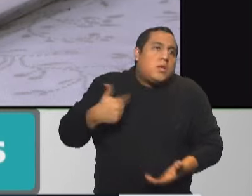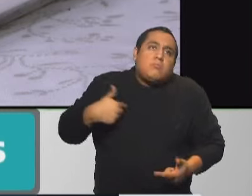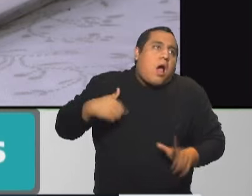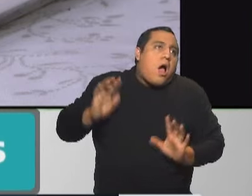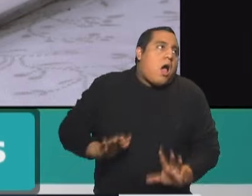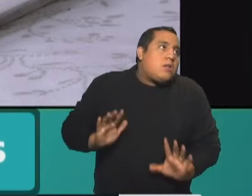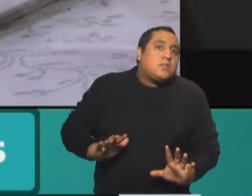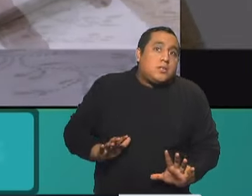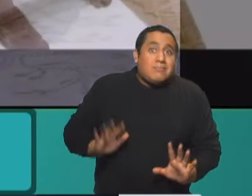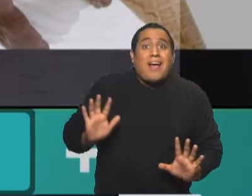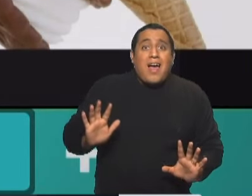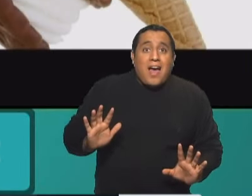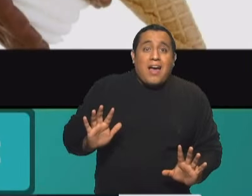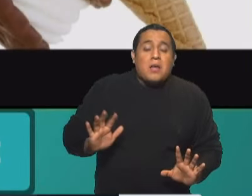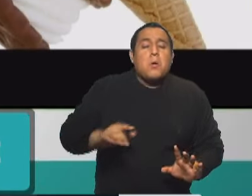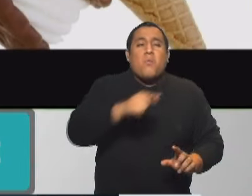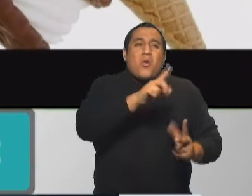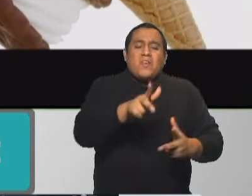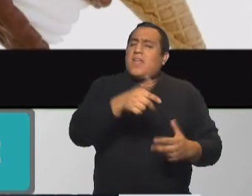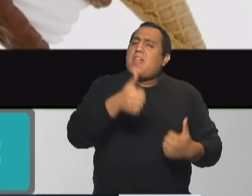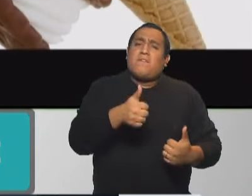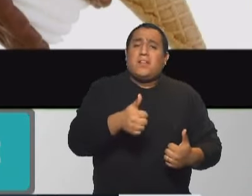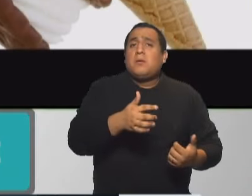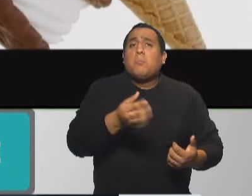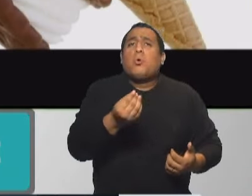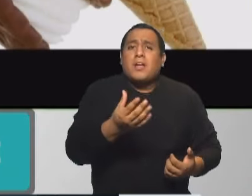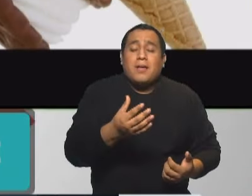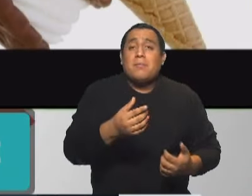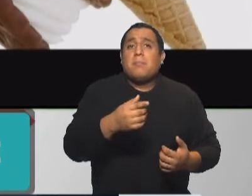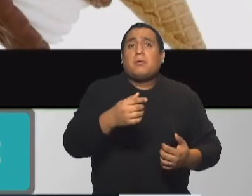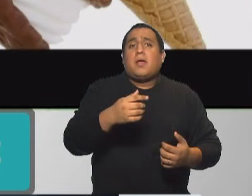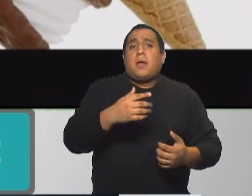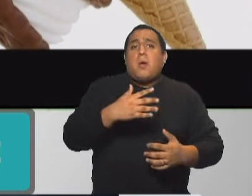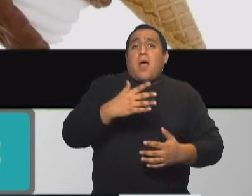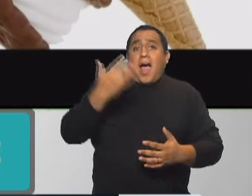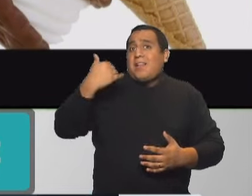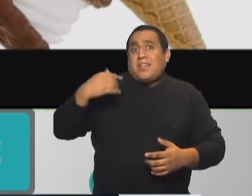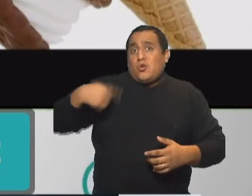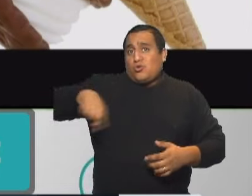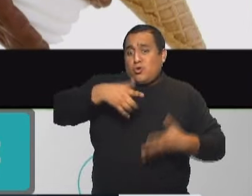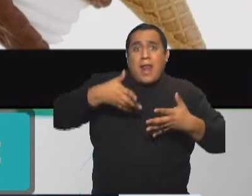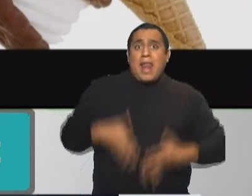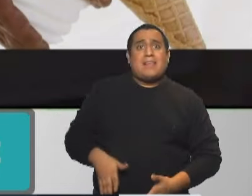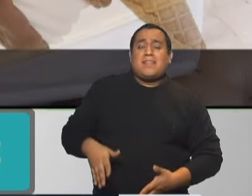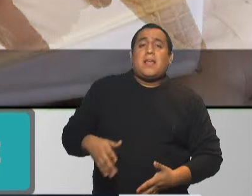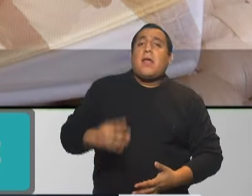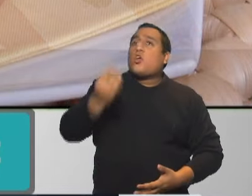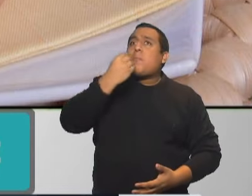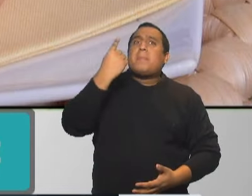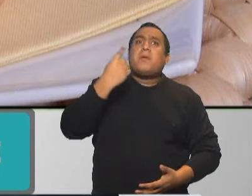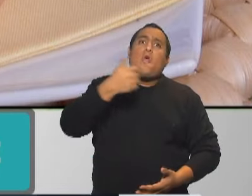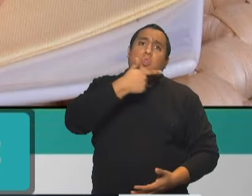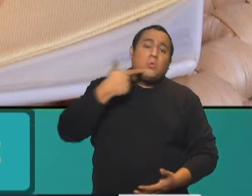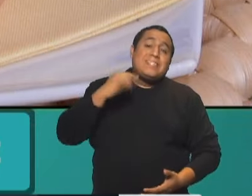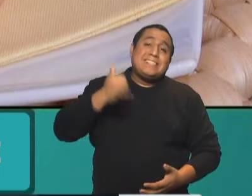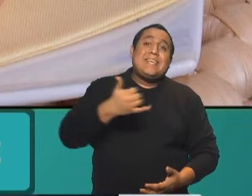que esto que decías no lo quiero dejar de destacar. Tiene que ver con nuestra cuestión primitiva, casi te diría, ¿no? Totalmente. La